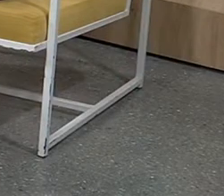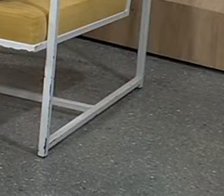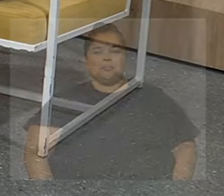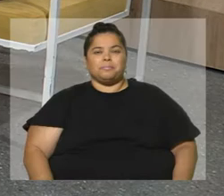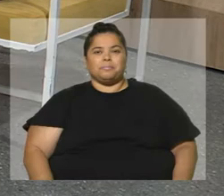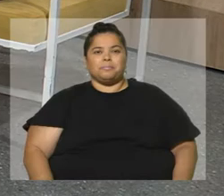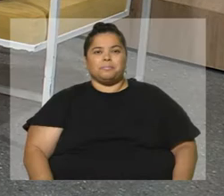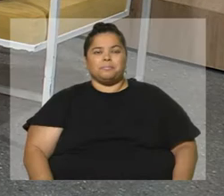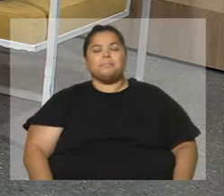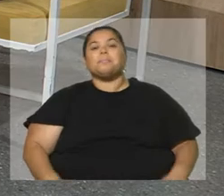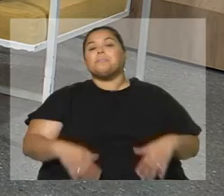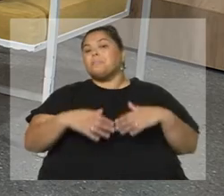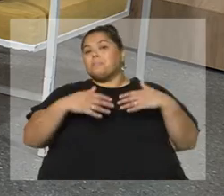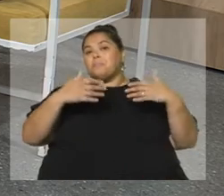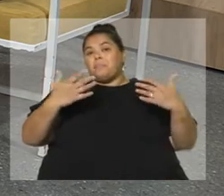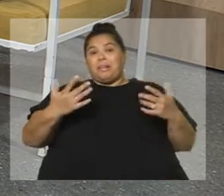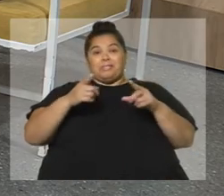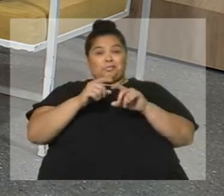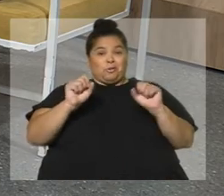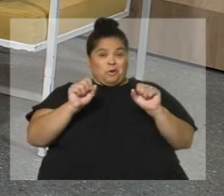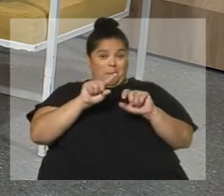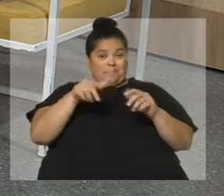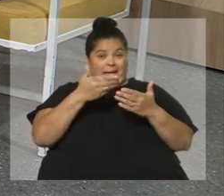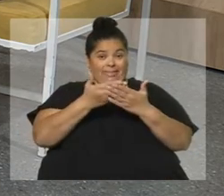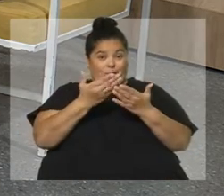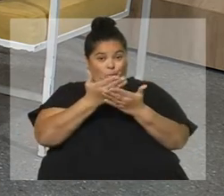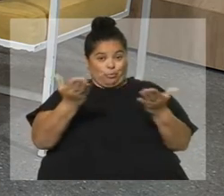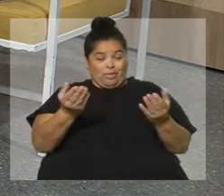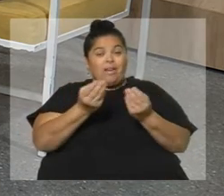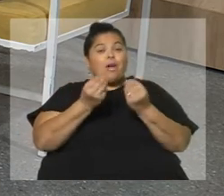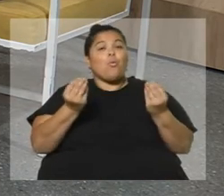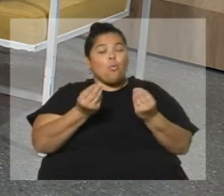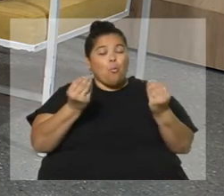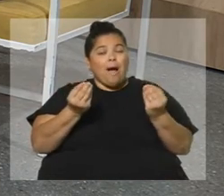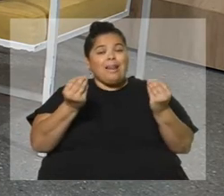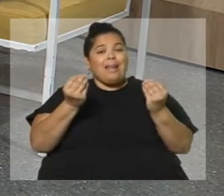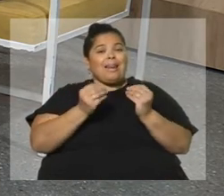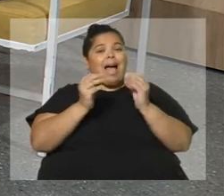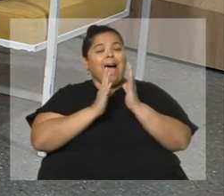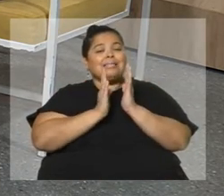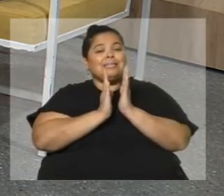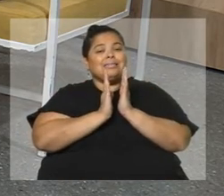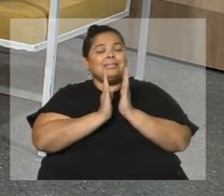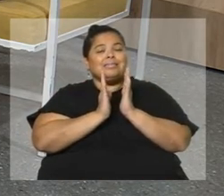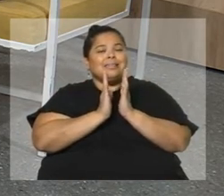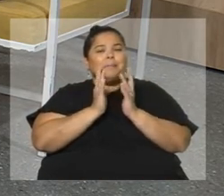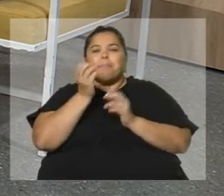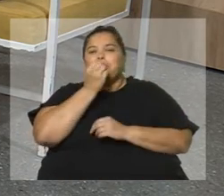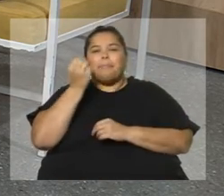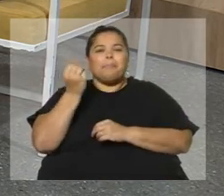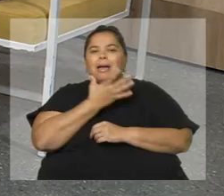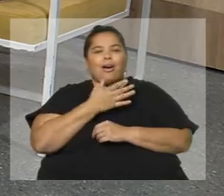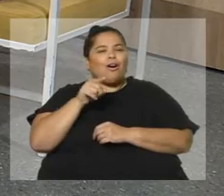Si yo le planteara a ustedes cuál sería la Santísima Trinidad de las poetas uruguayas,